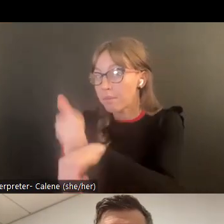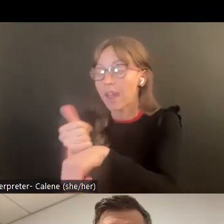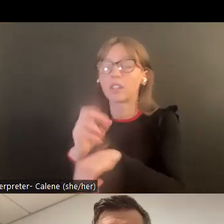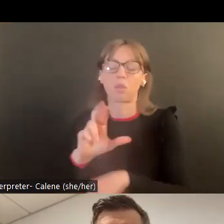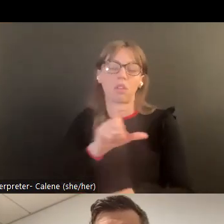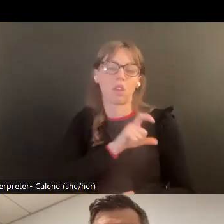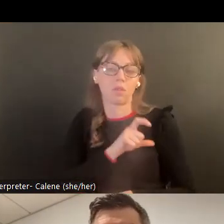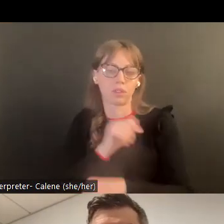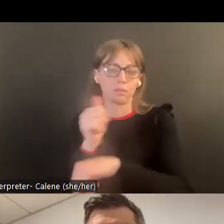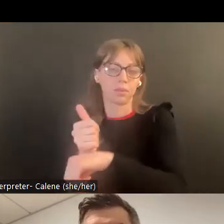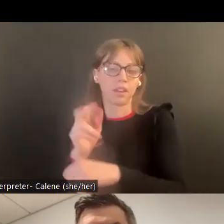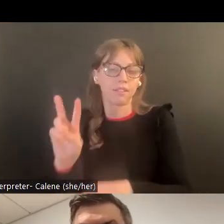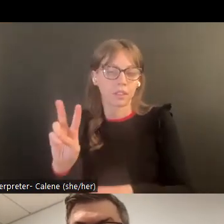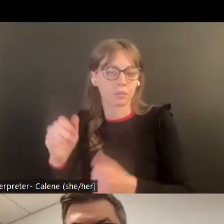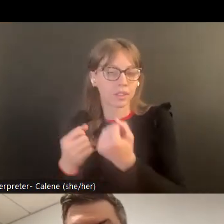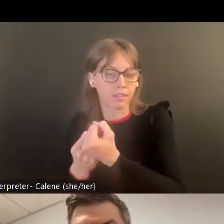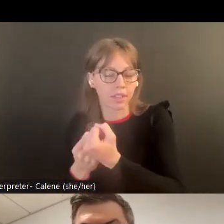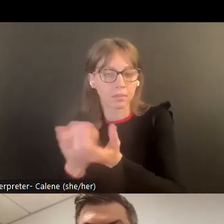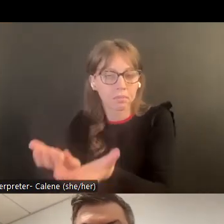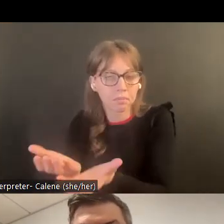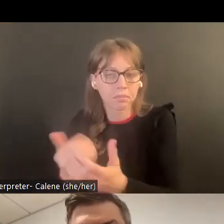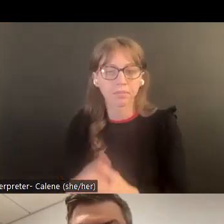entonces divulgar en el asesoramiento?